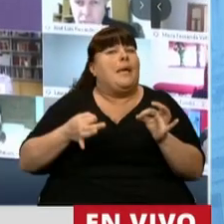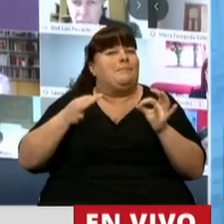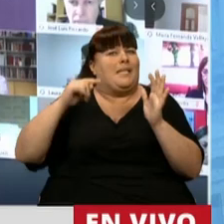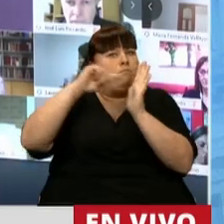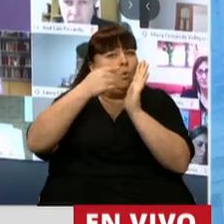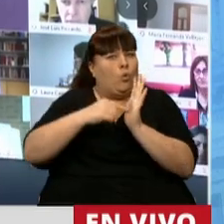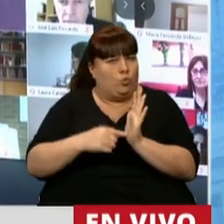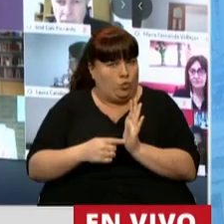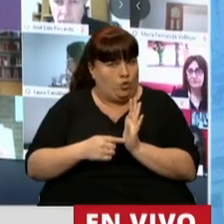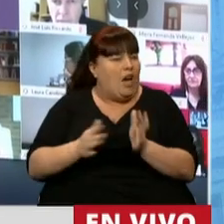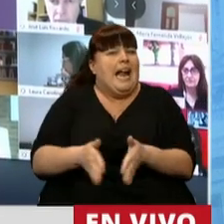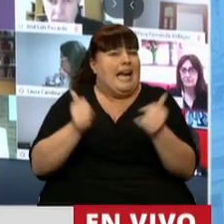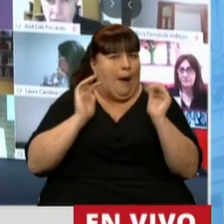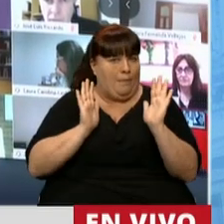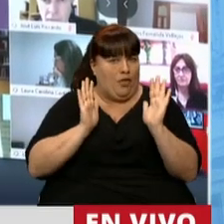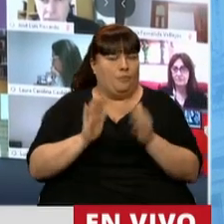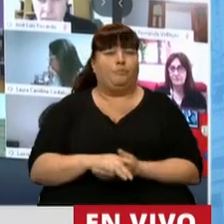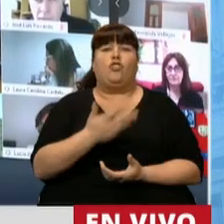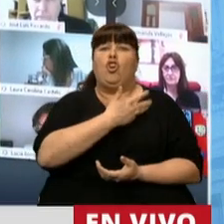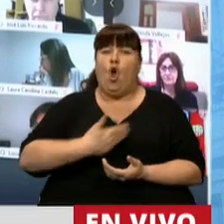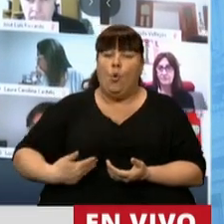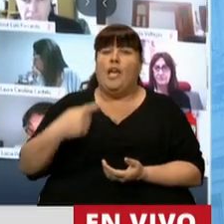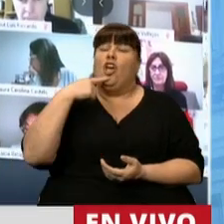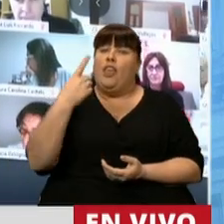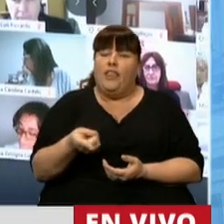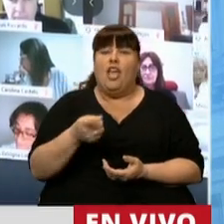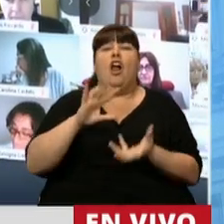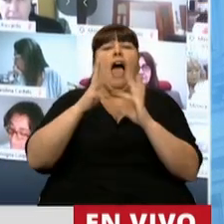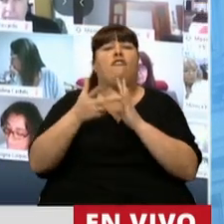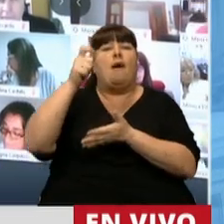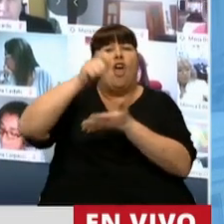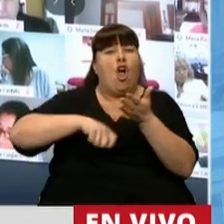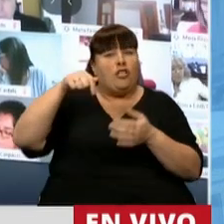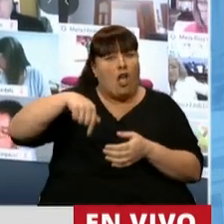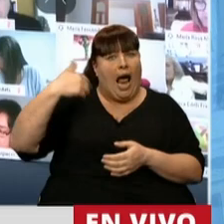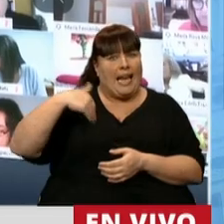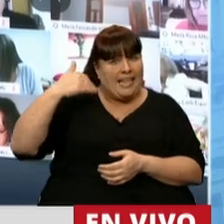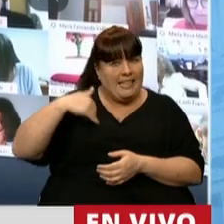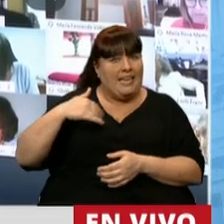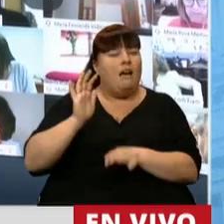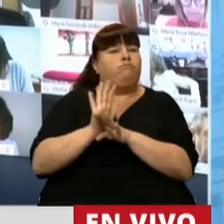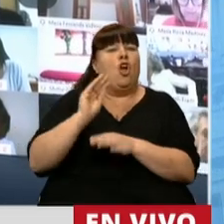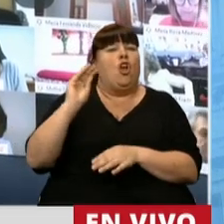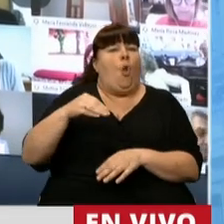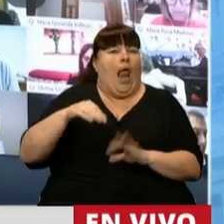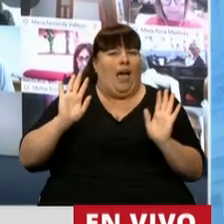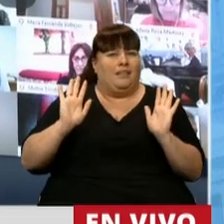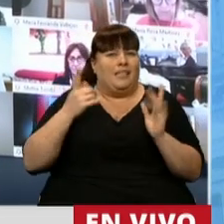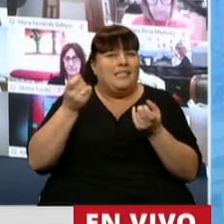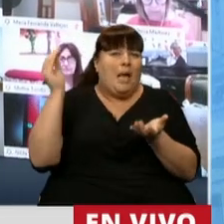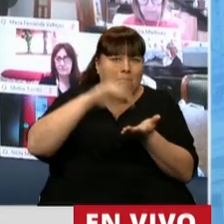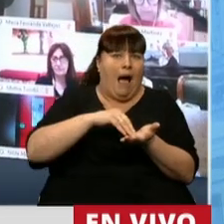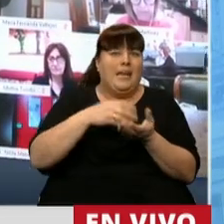especiales, de forma rápida. El gobierno manifestó que los modelos de contratos vigentes en Argentina resultaban insuficientes